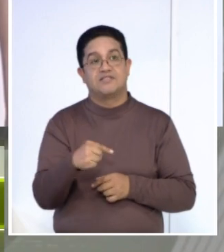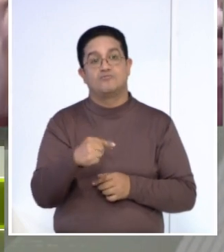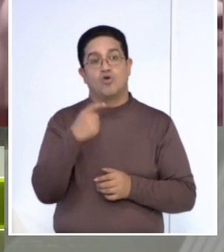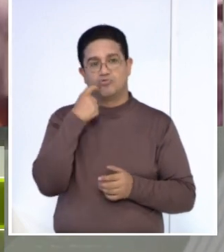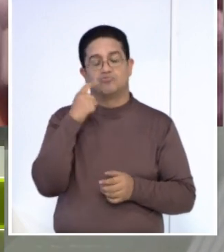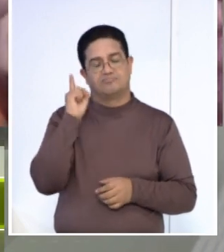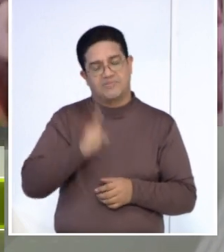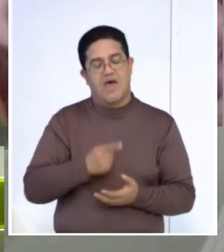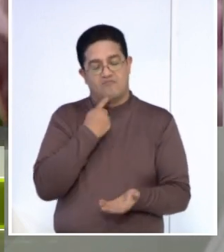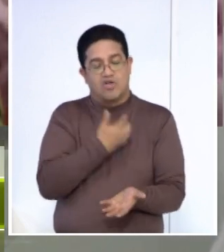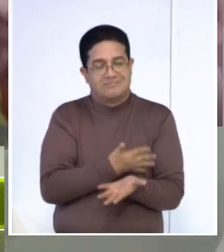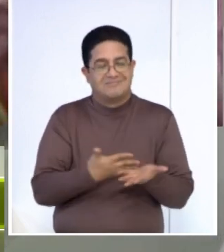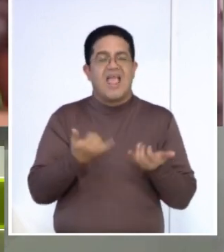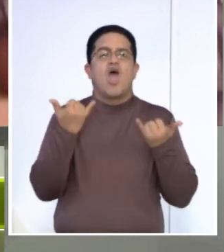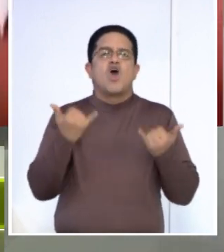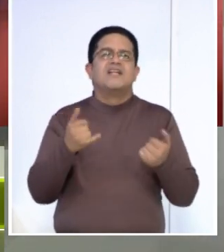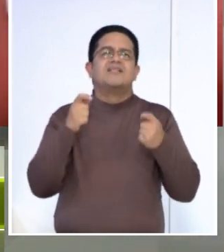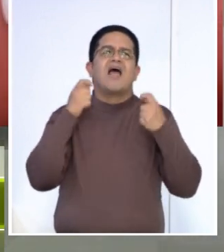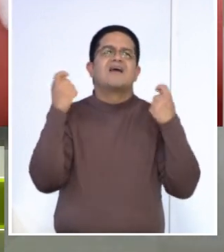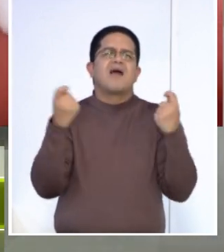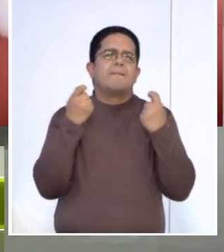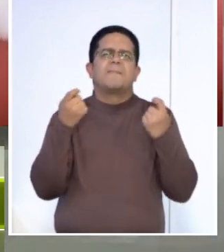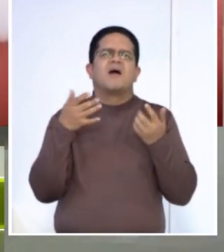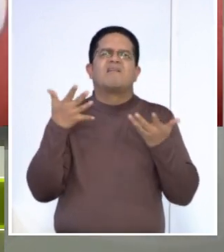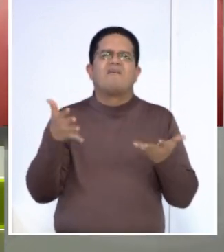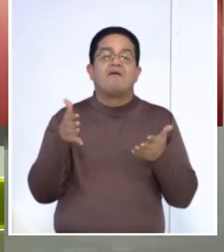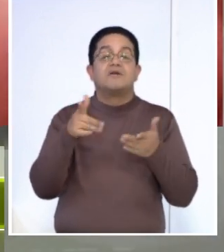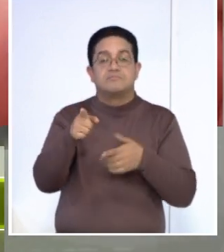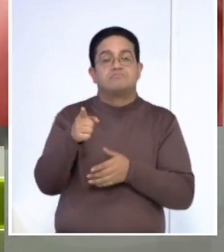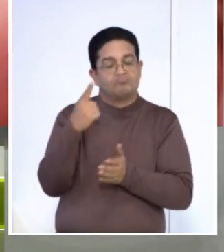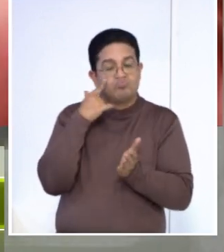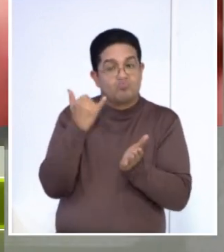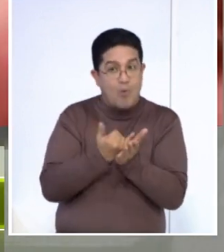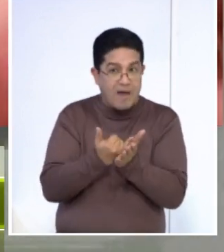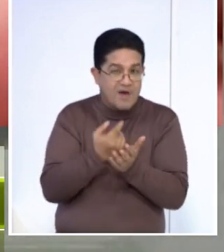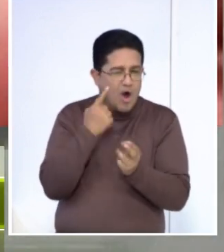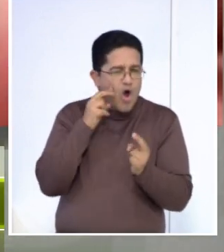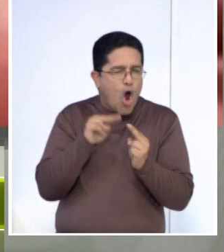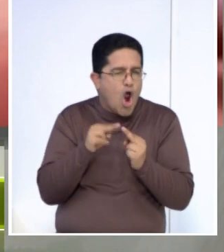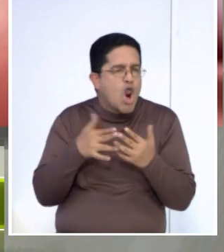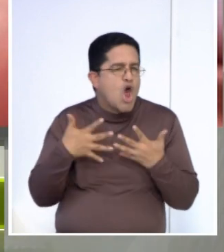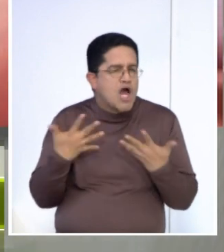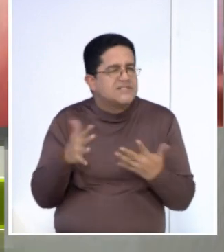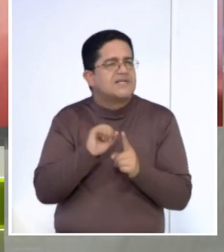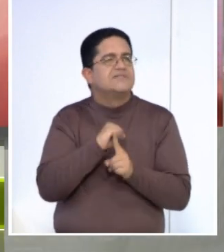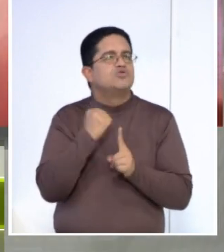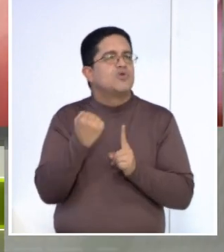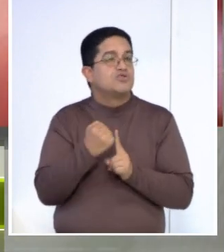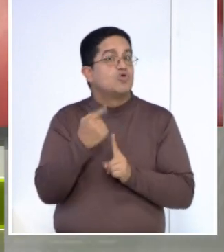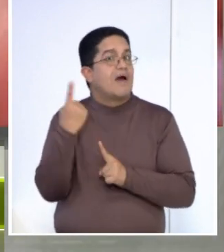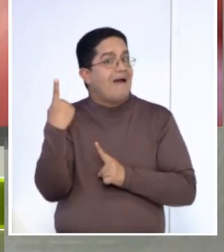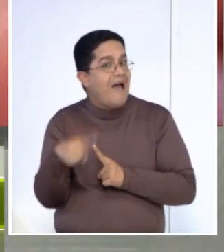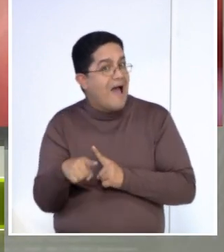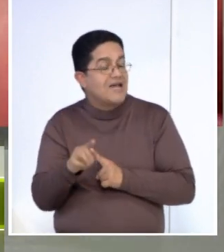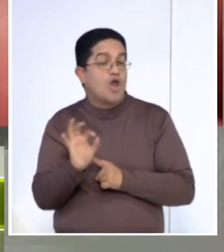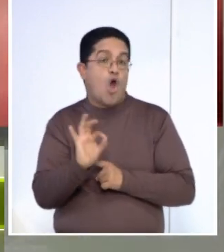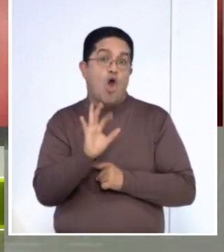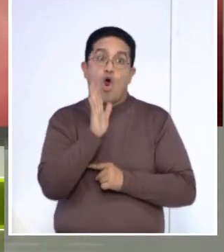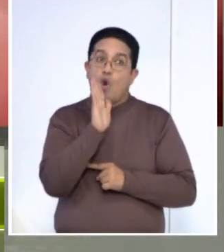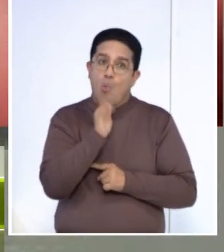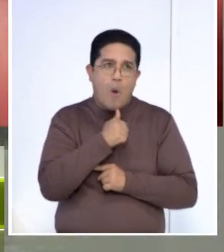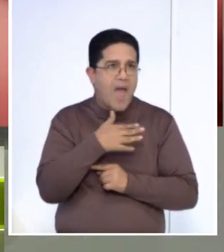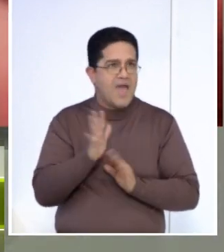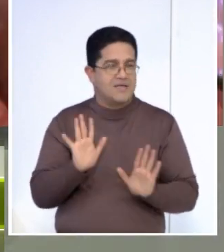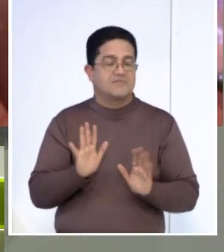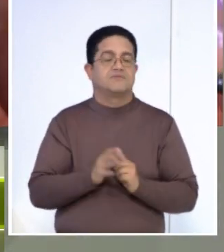ahorita las campañas se van más bien hacia, hazte la prueba, conoce tu estado para saber si tienes o no que recibir tratamiento.